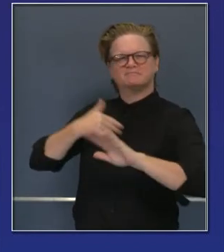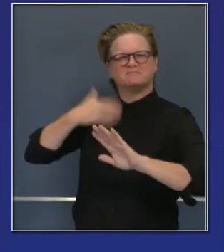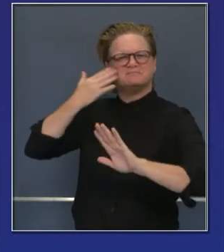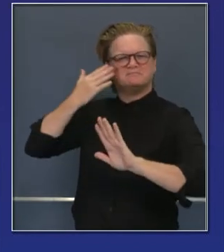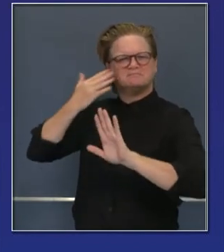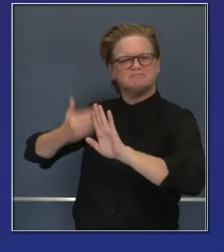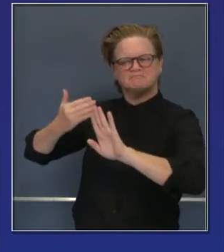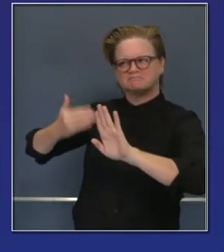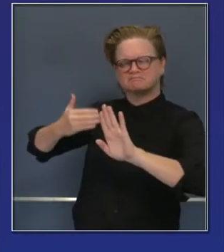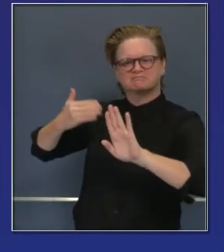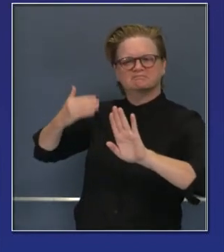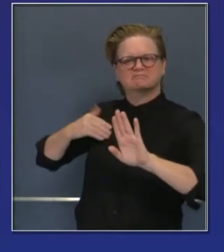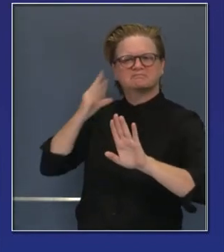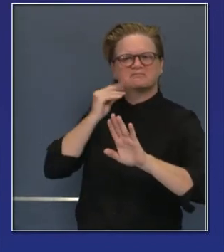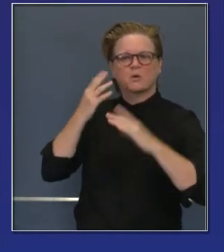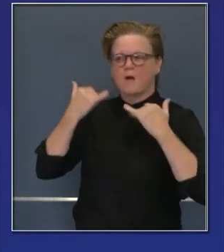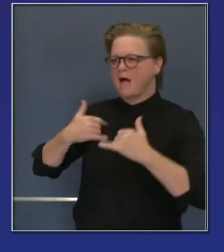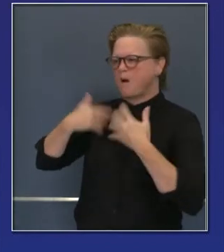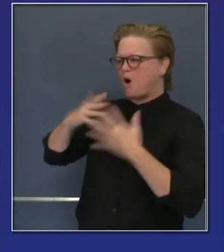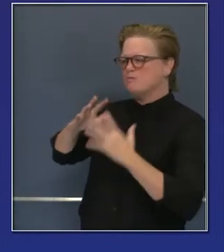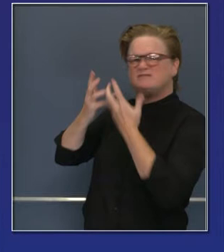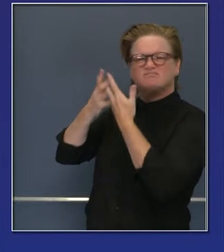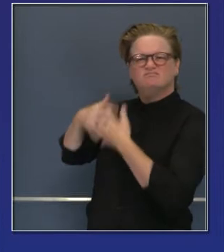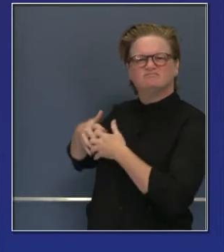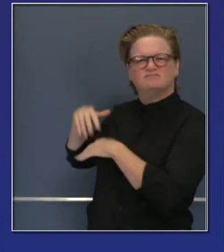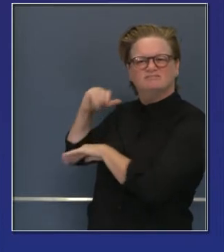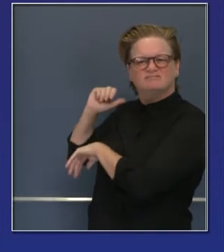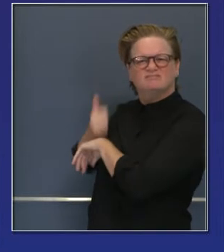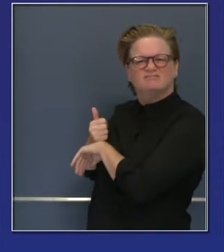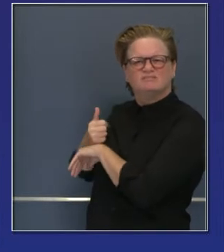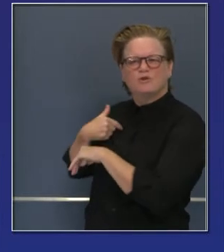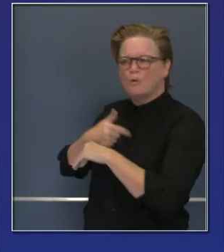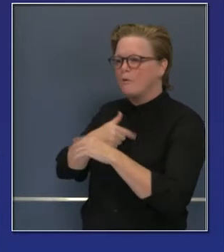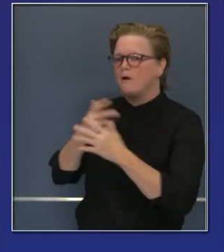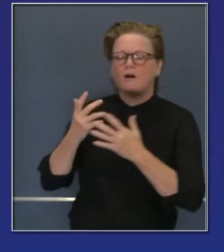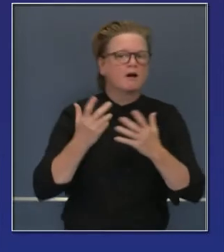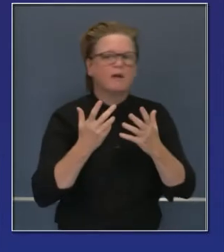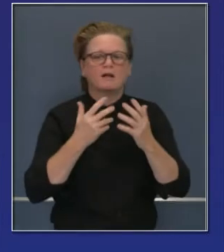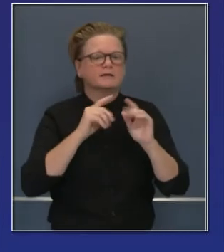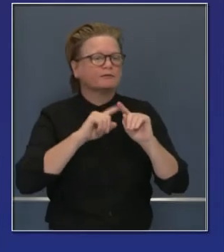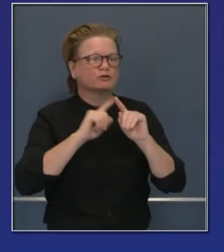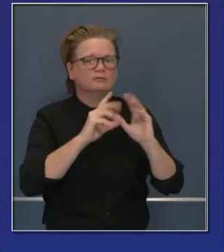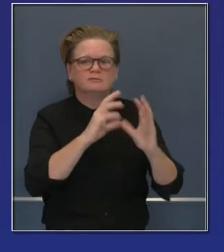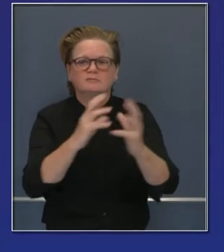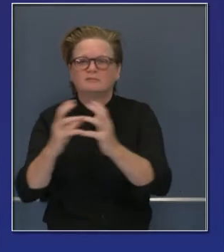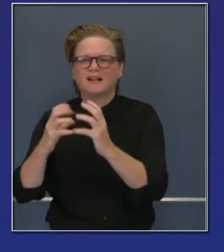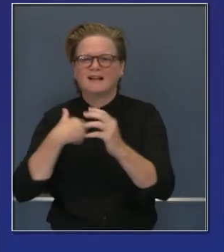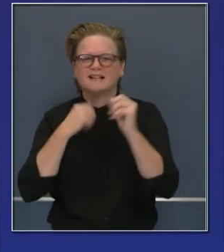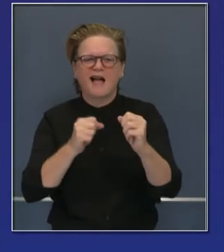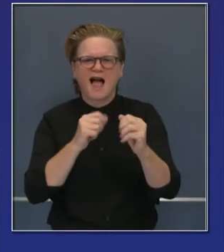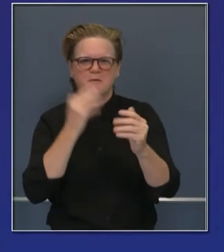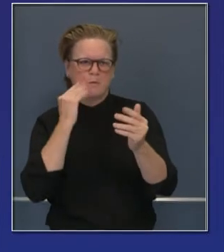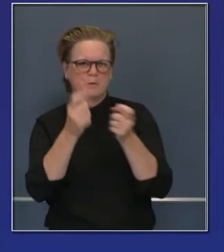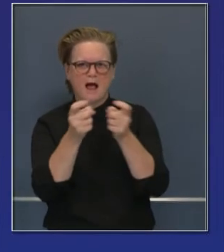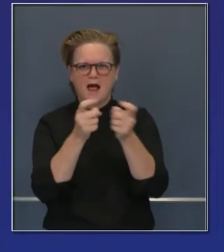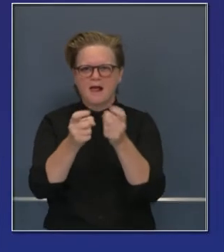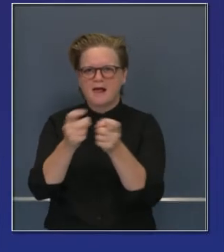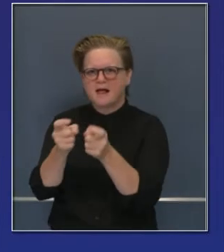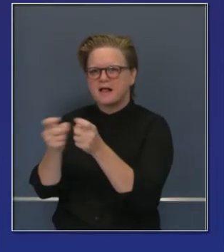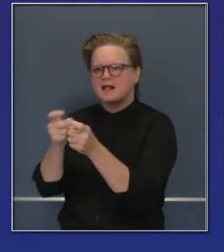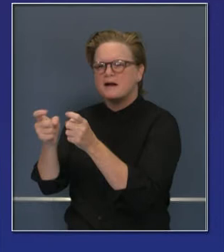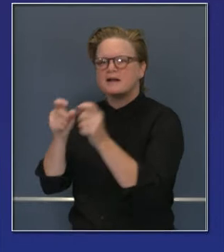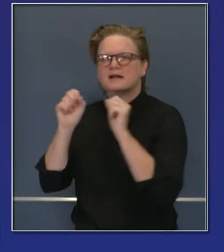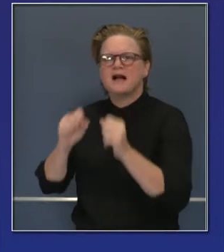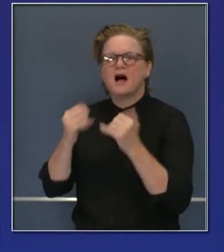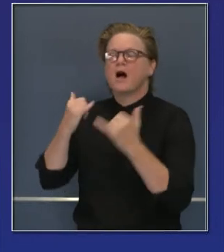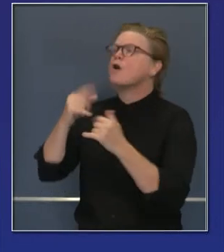sociedades bien organizadas y que se han llevado a cabo genialmente por todo el estado de California. Y eso lo digo porque quiero